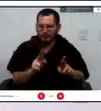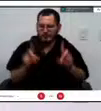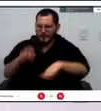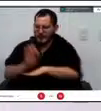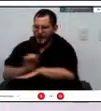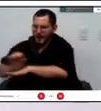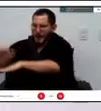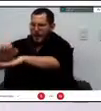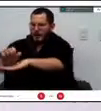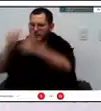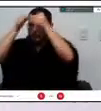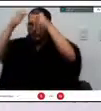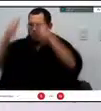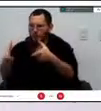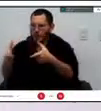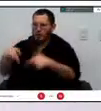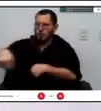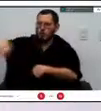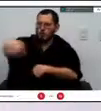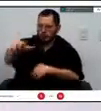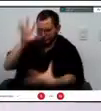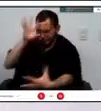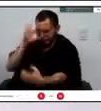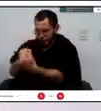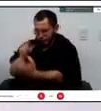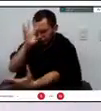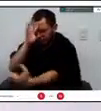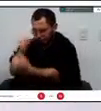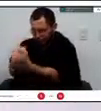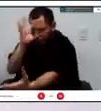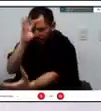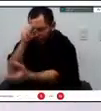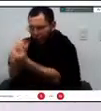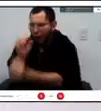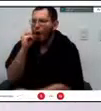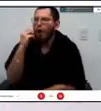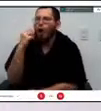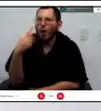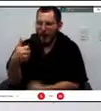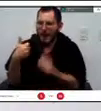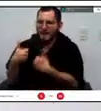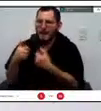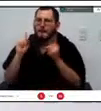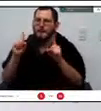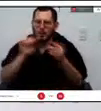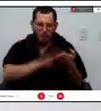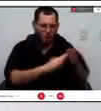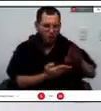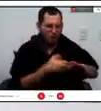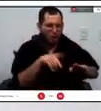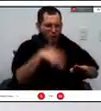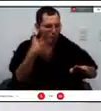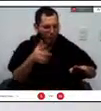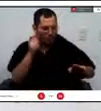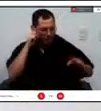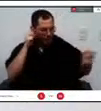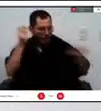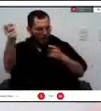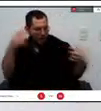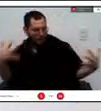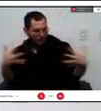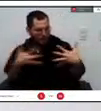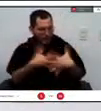ustedes ven reflejado en sus estrategias de respuesta la participación comunitaria para que se articule precisamente con esas entidades